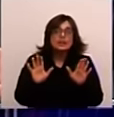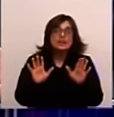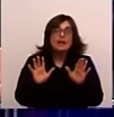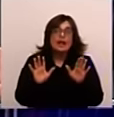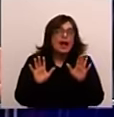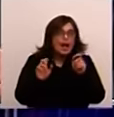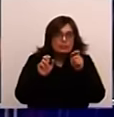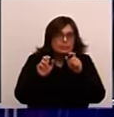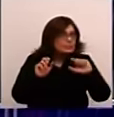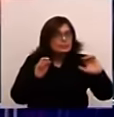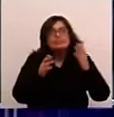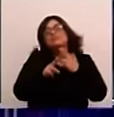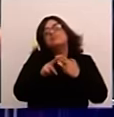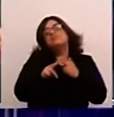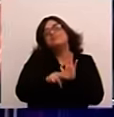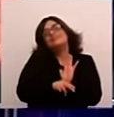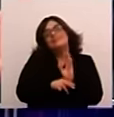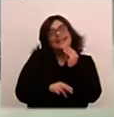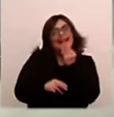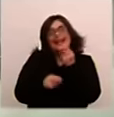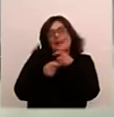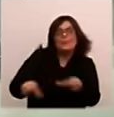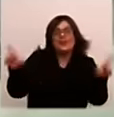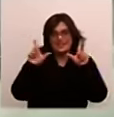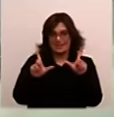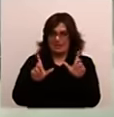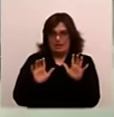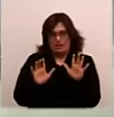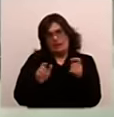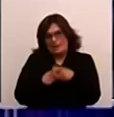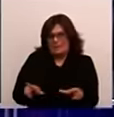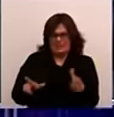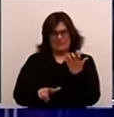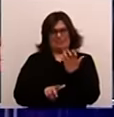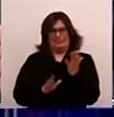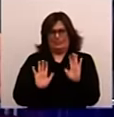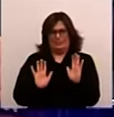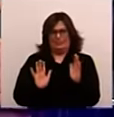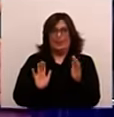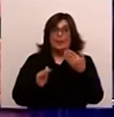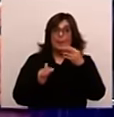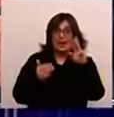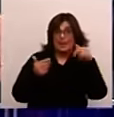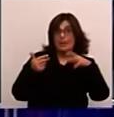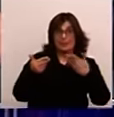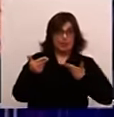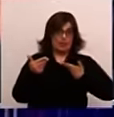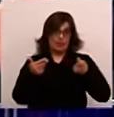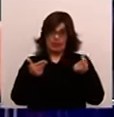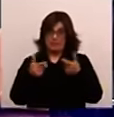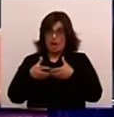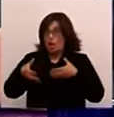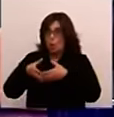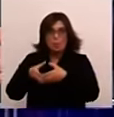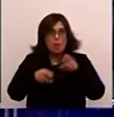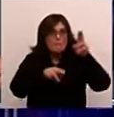de limpieza. Claro, la gente debe estar de otro lado diciendo, qué espantoso nombre, ¿no? Operación de limpieza. Que era Bernabé, junto con un escuadrón, exterminar a los